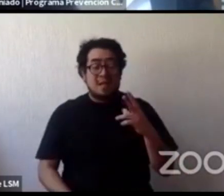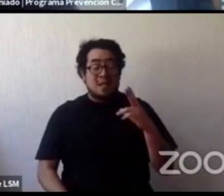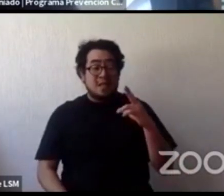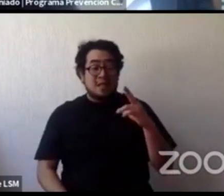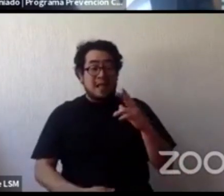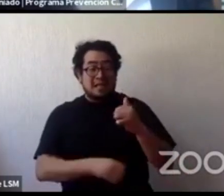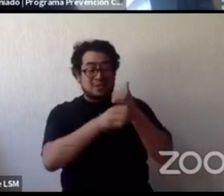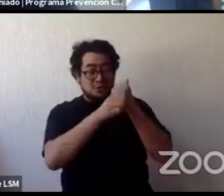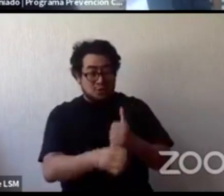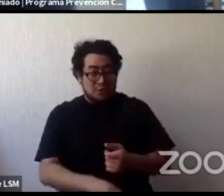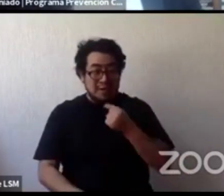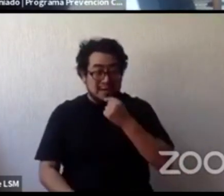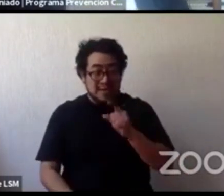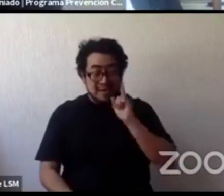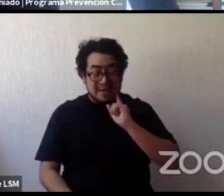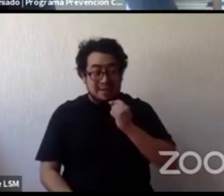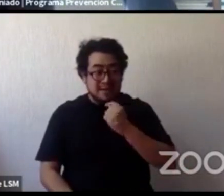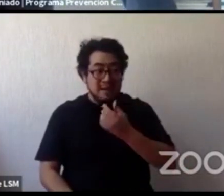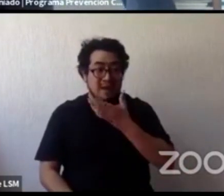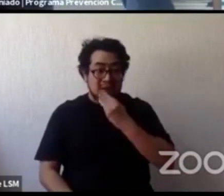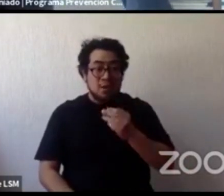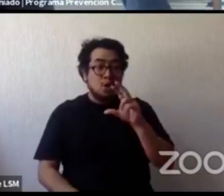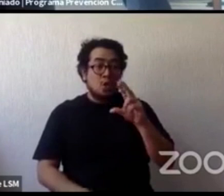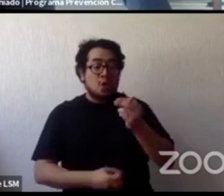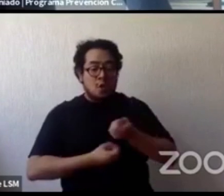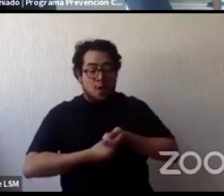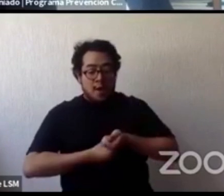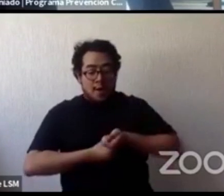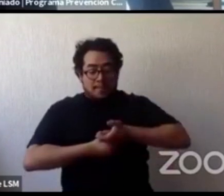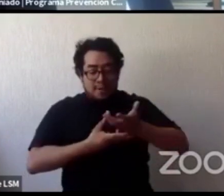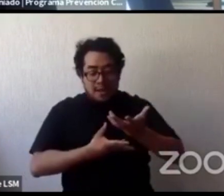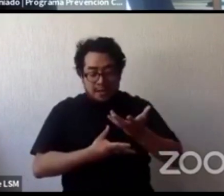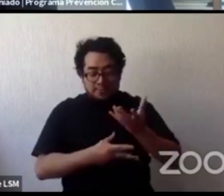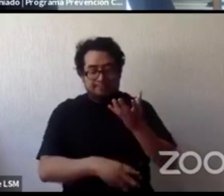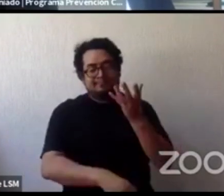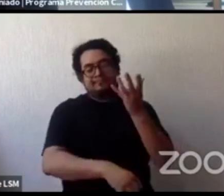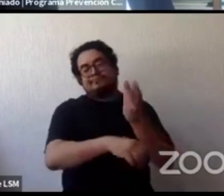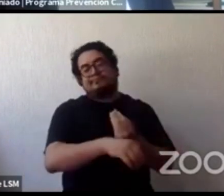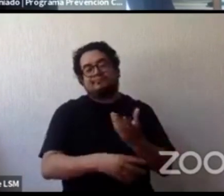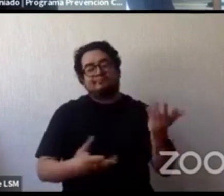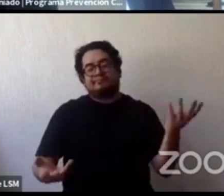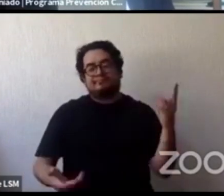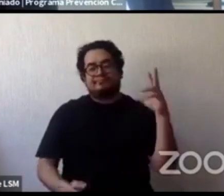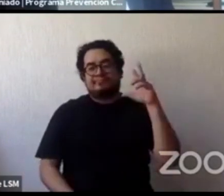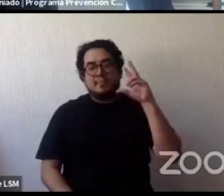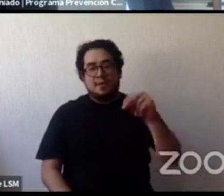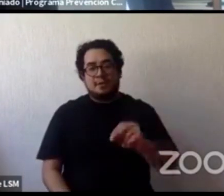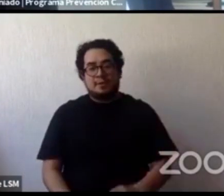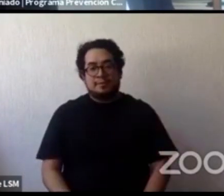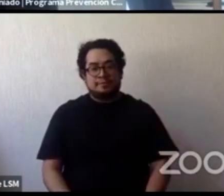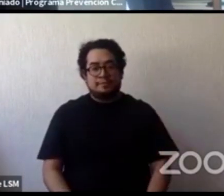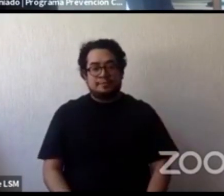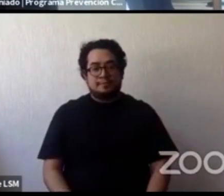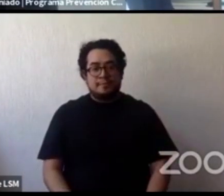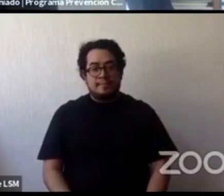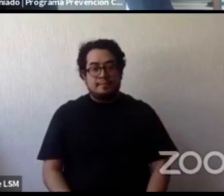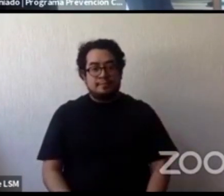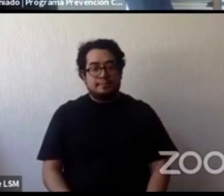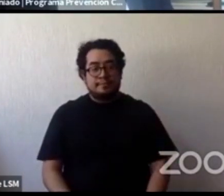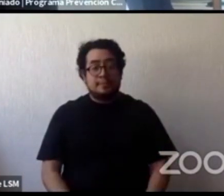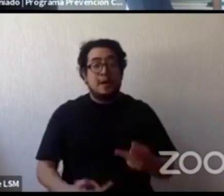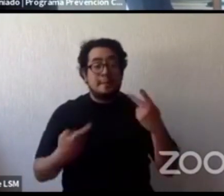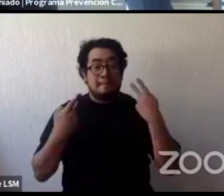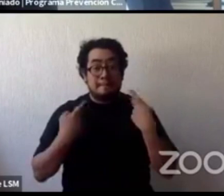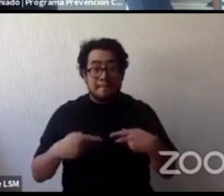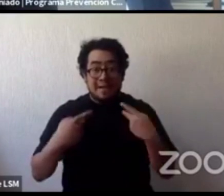solucionar todos hacemos secreto y creo que sobre todo personas como tú que son personas que tienen un impacto